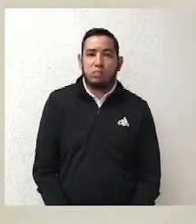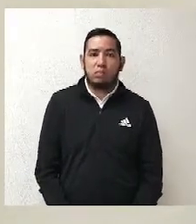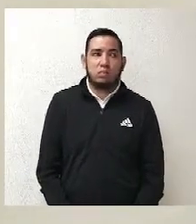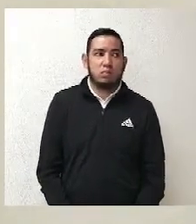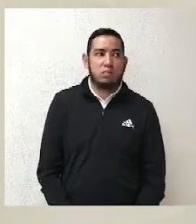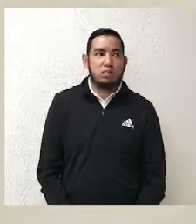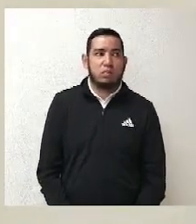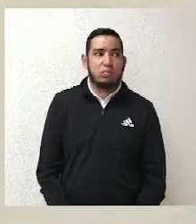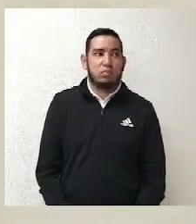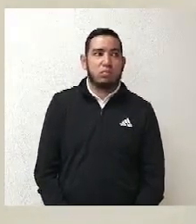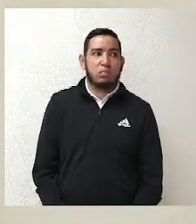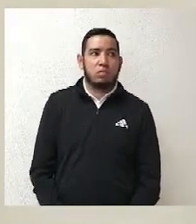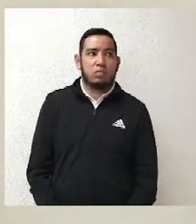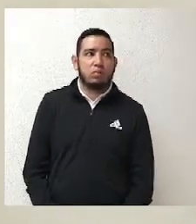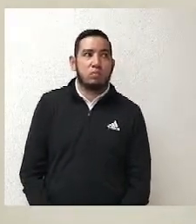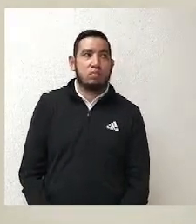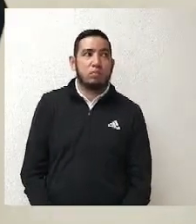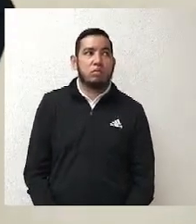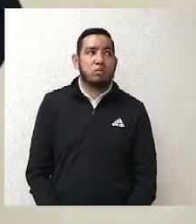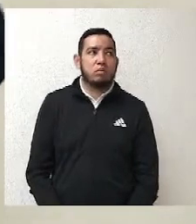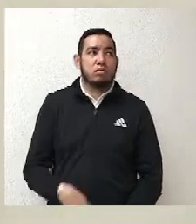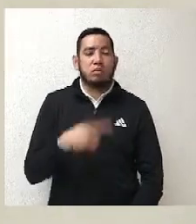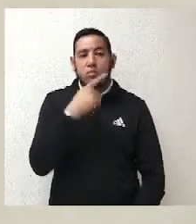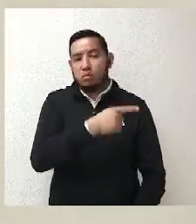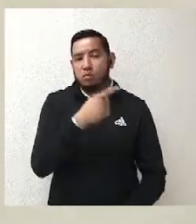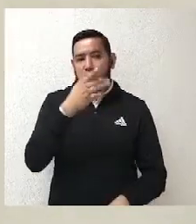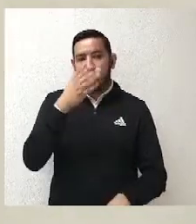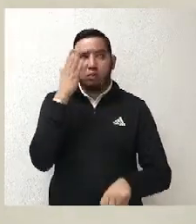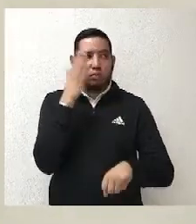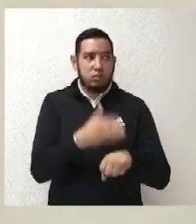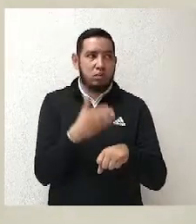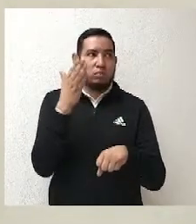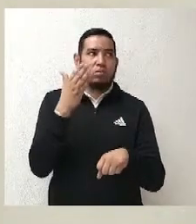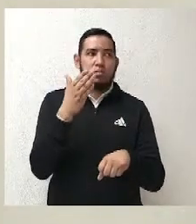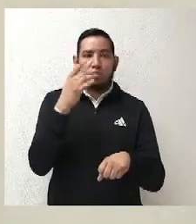Ahora, finalmente, la sentencia de la Sala Superior,